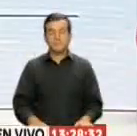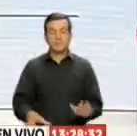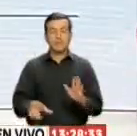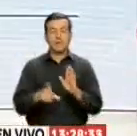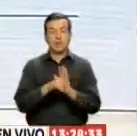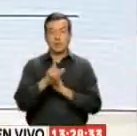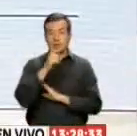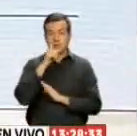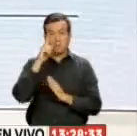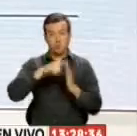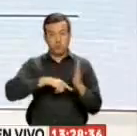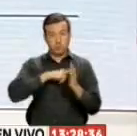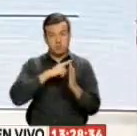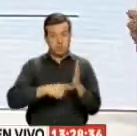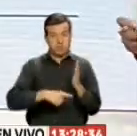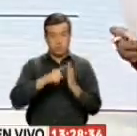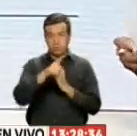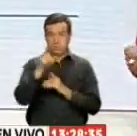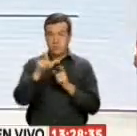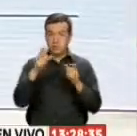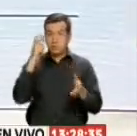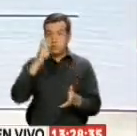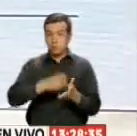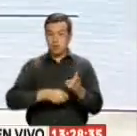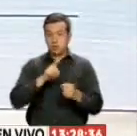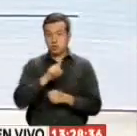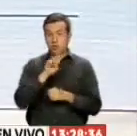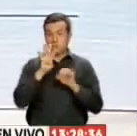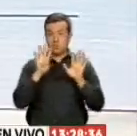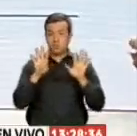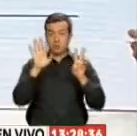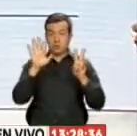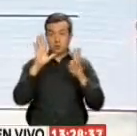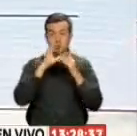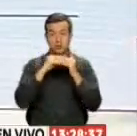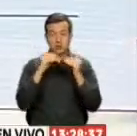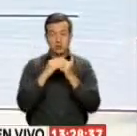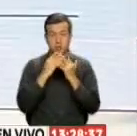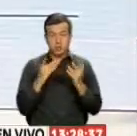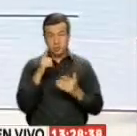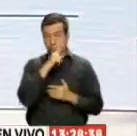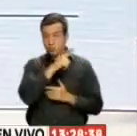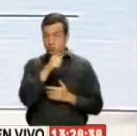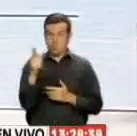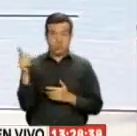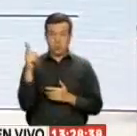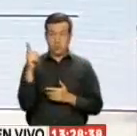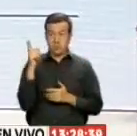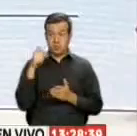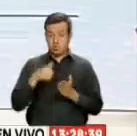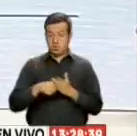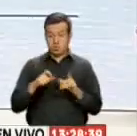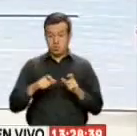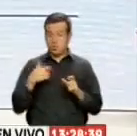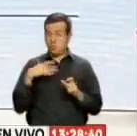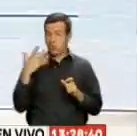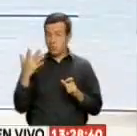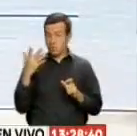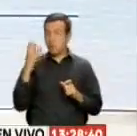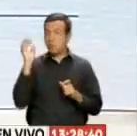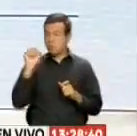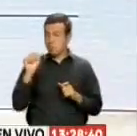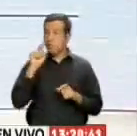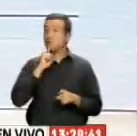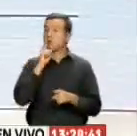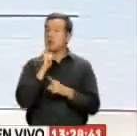la ley Seca en el país Quien infrinja Será multado Con 197 dólares Si usted aún No tiene su cédula Para ejercer Su derecho Al